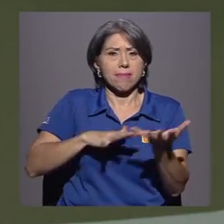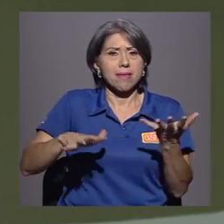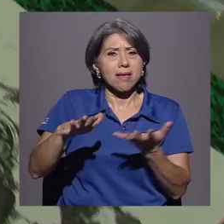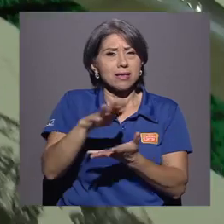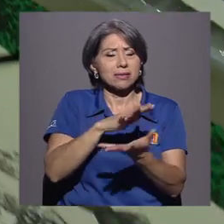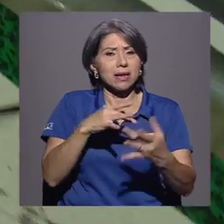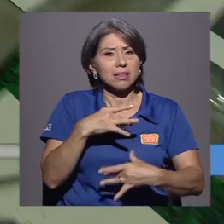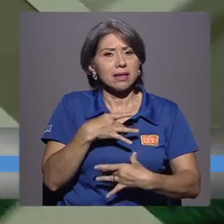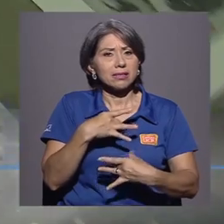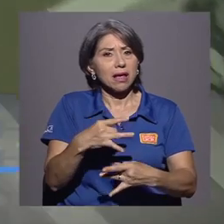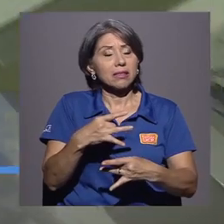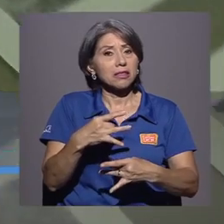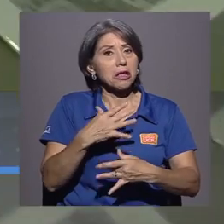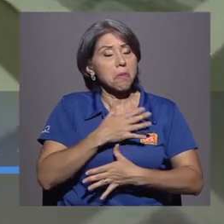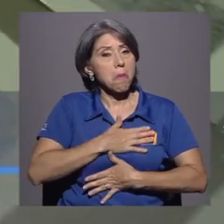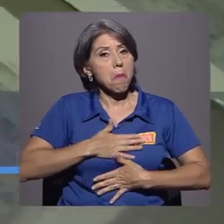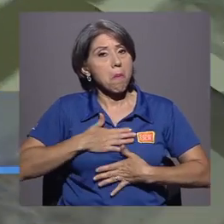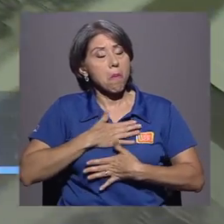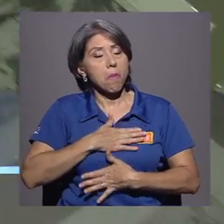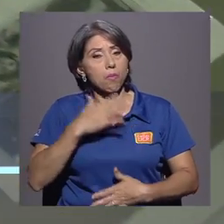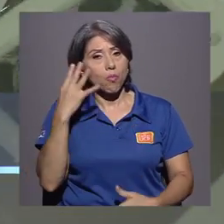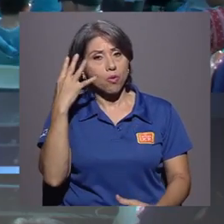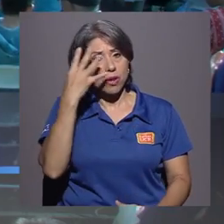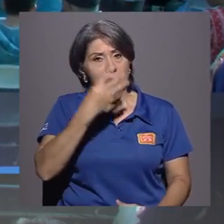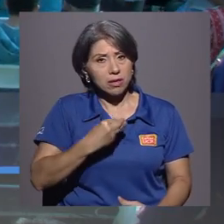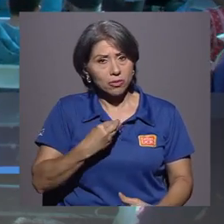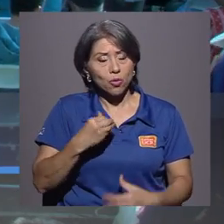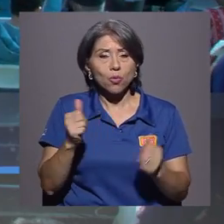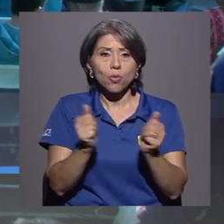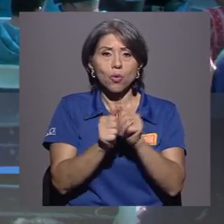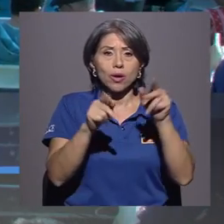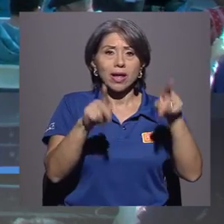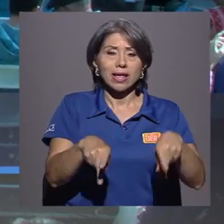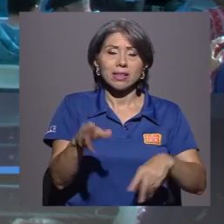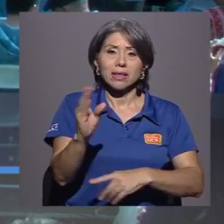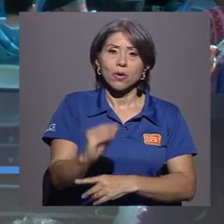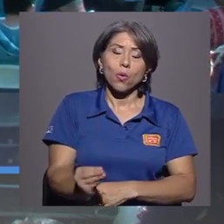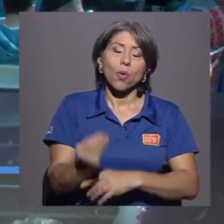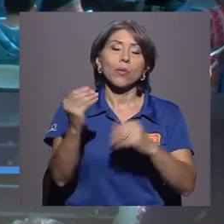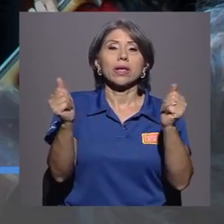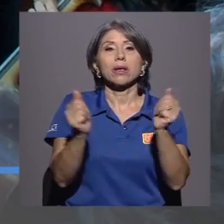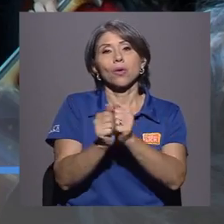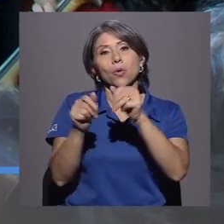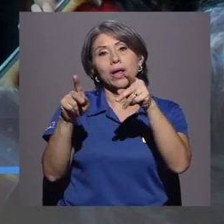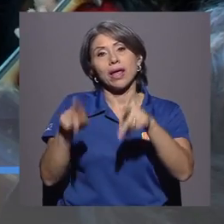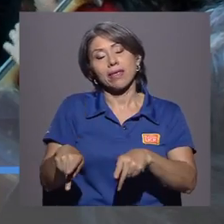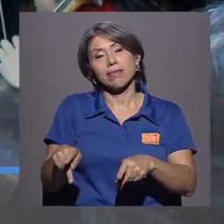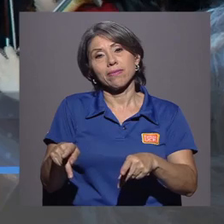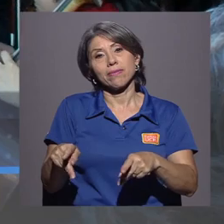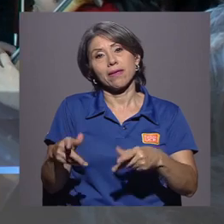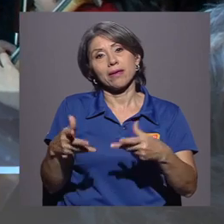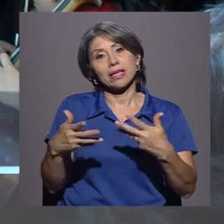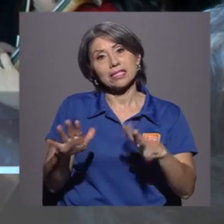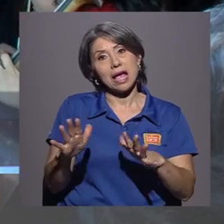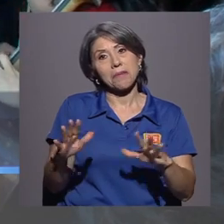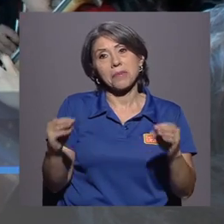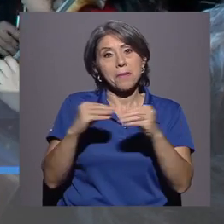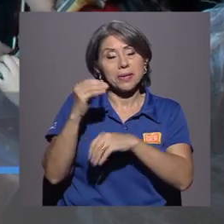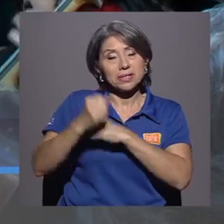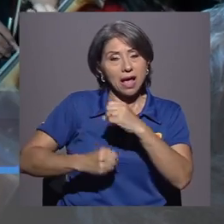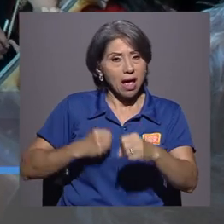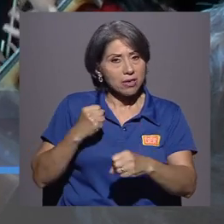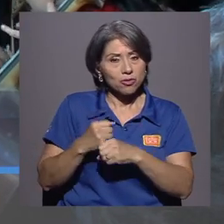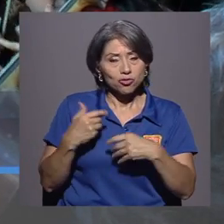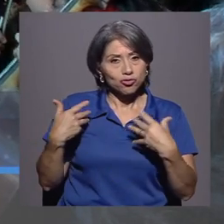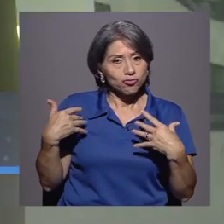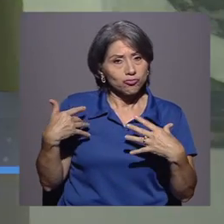se hace ahí, es un convivio muy lindo que se hace con gente joven, gente ya que tenemos más años